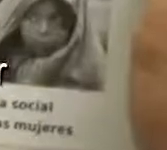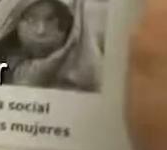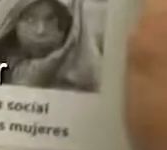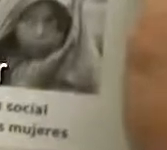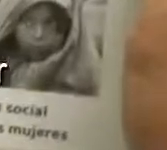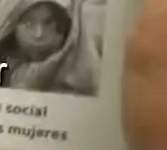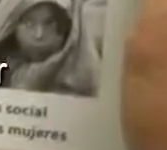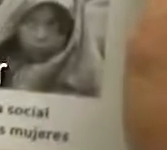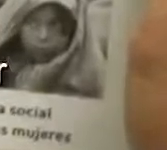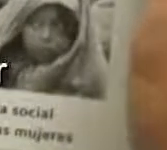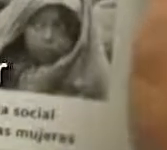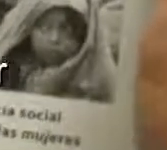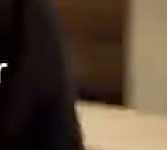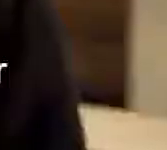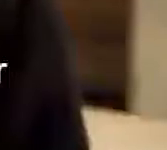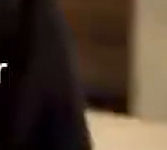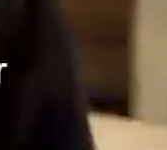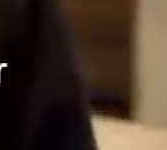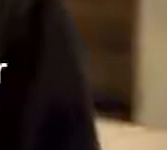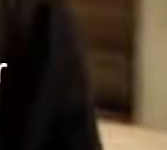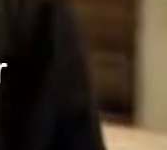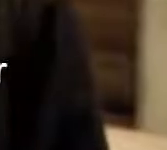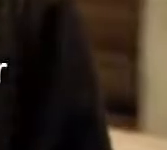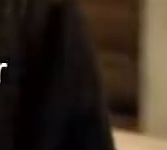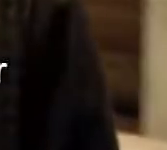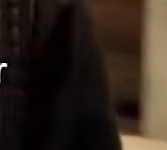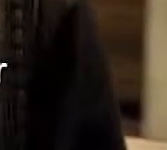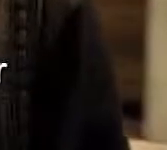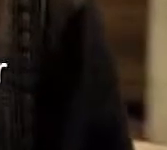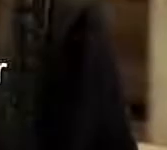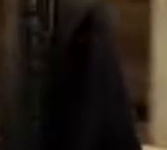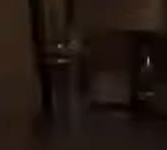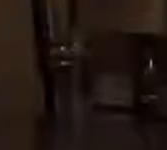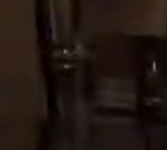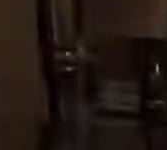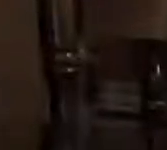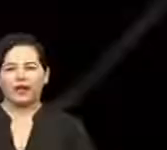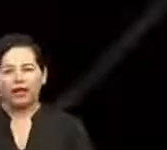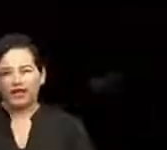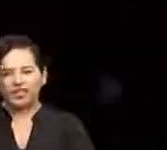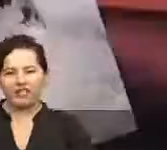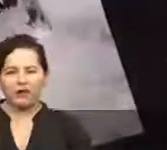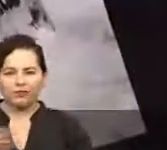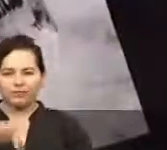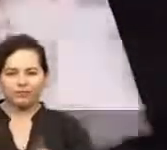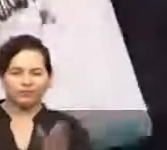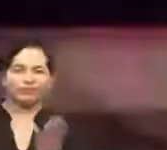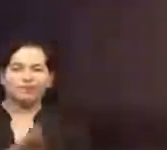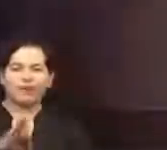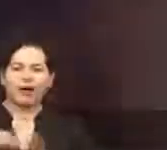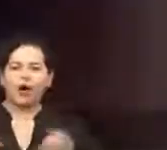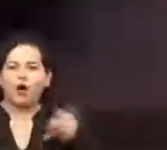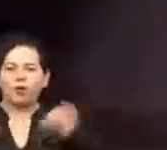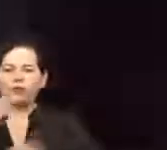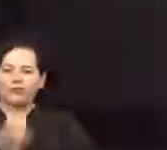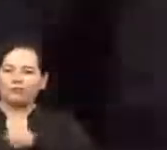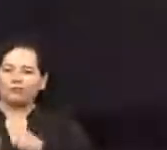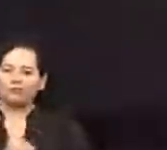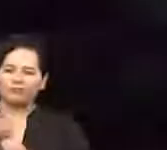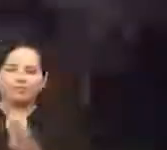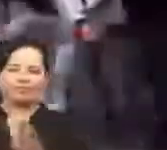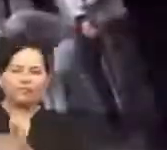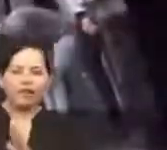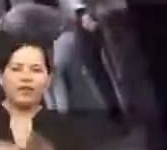Cuando se había declarado a la corrupción como el peor enemigo de México. En Morena, el crimen organizado avanza. Los jóvenes hacen